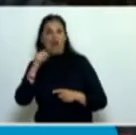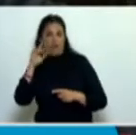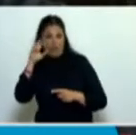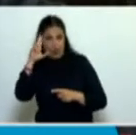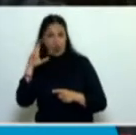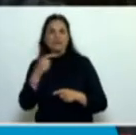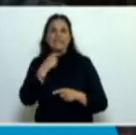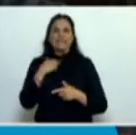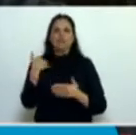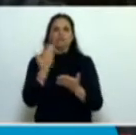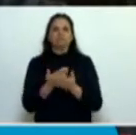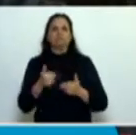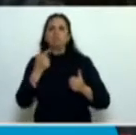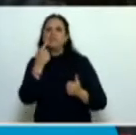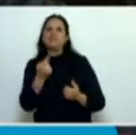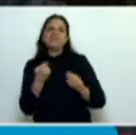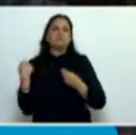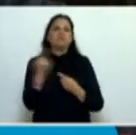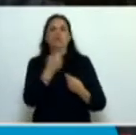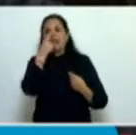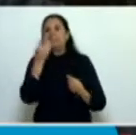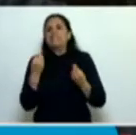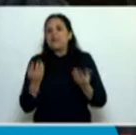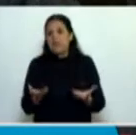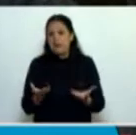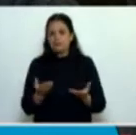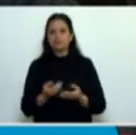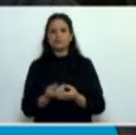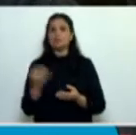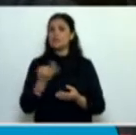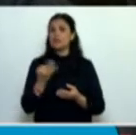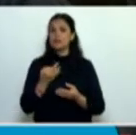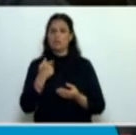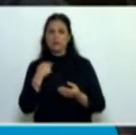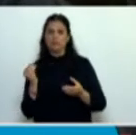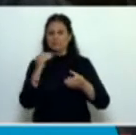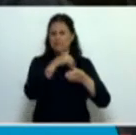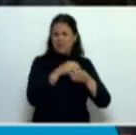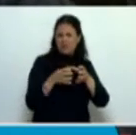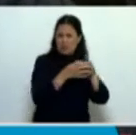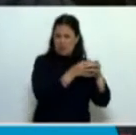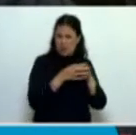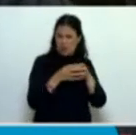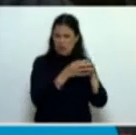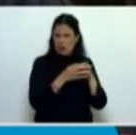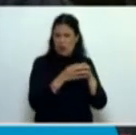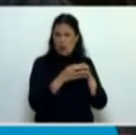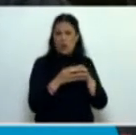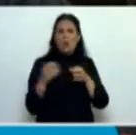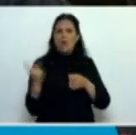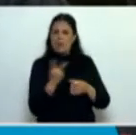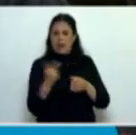fijar una posición, sobre todo ante el hecho de que no integramos la Comisión Bicameral de